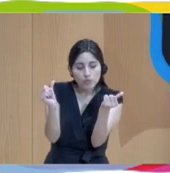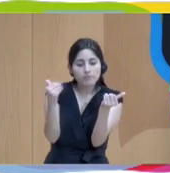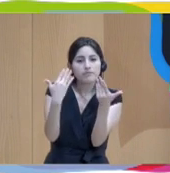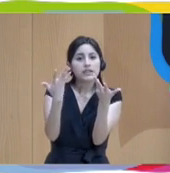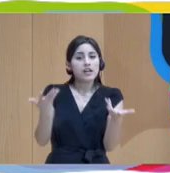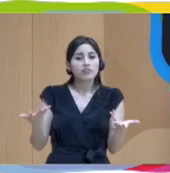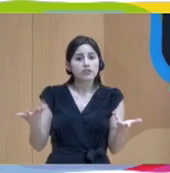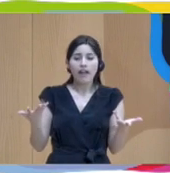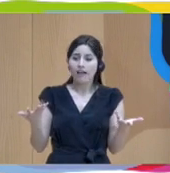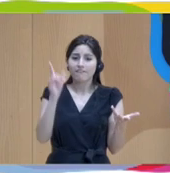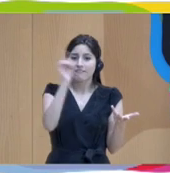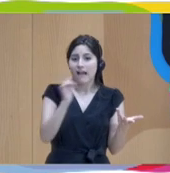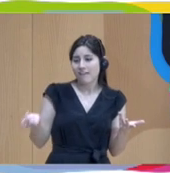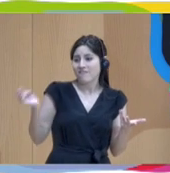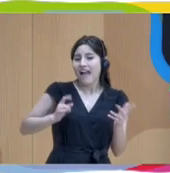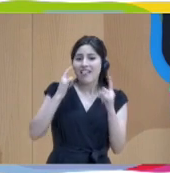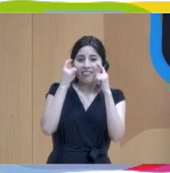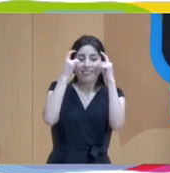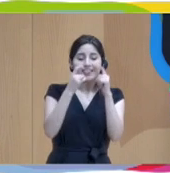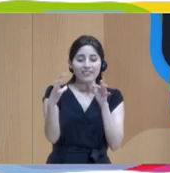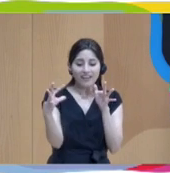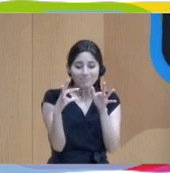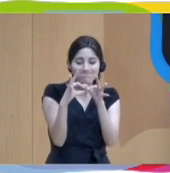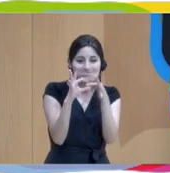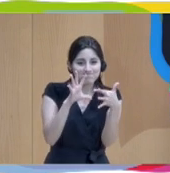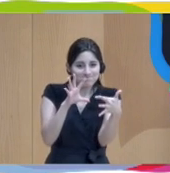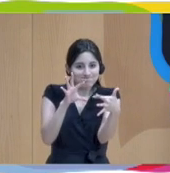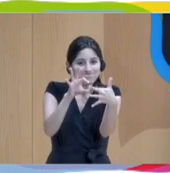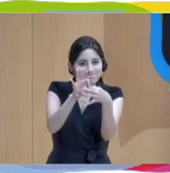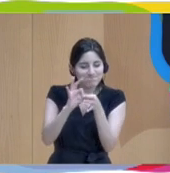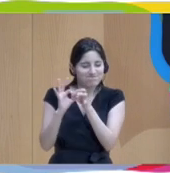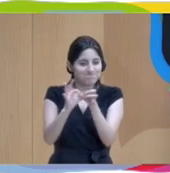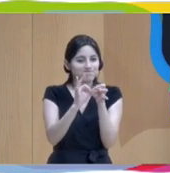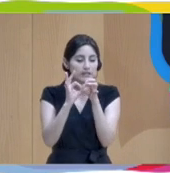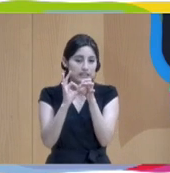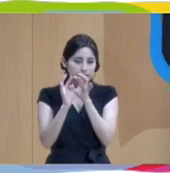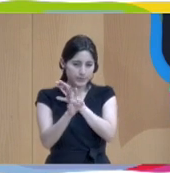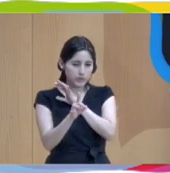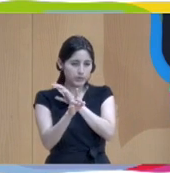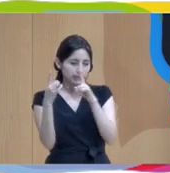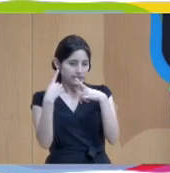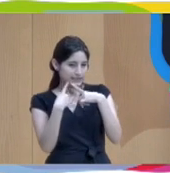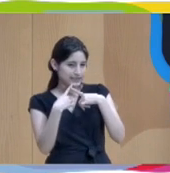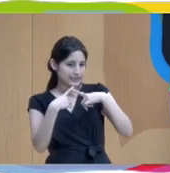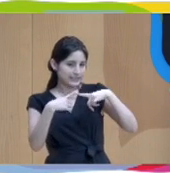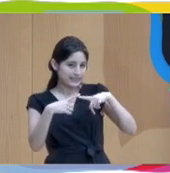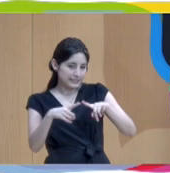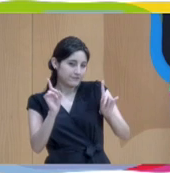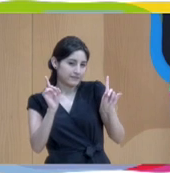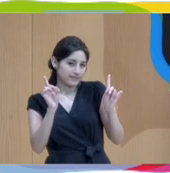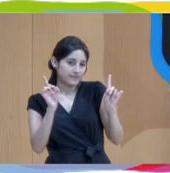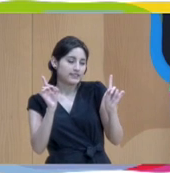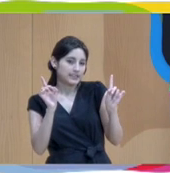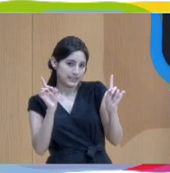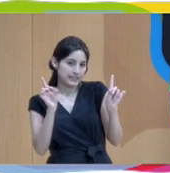Y eso es algo que creo que es un poco diferente que se CELOS-based management.